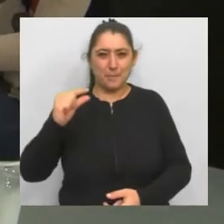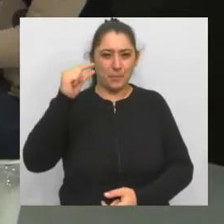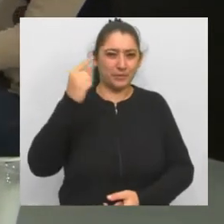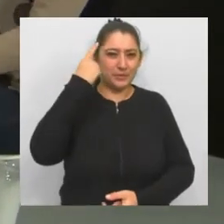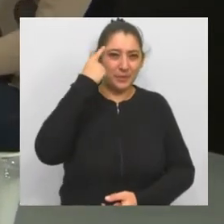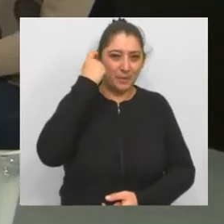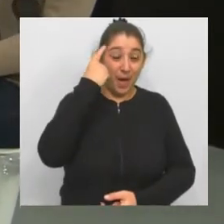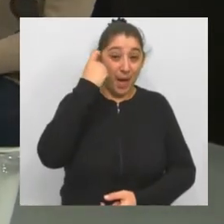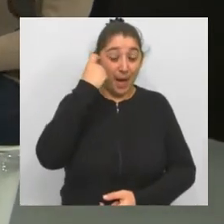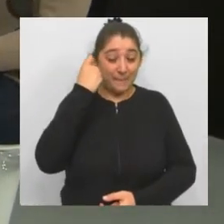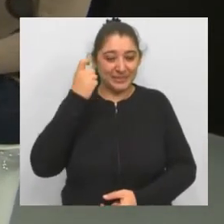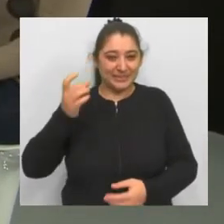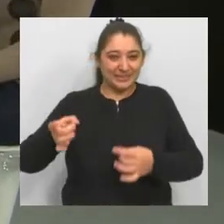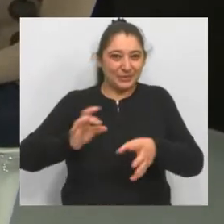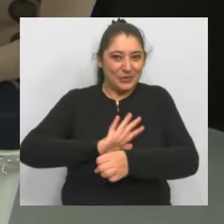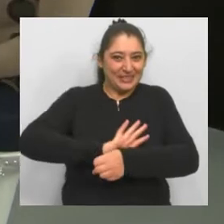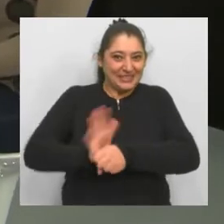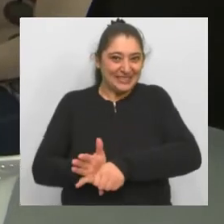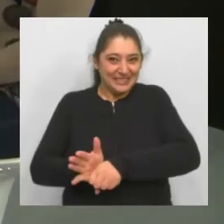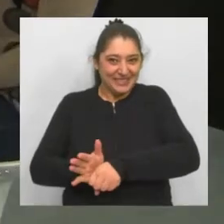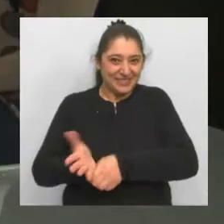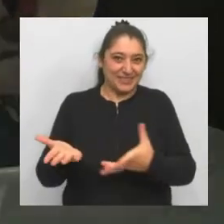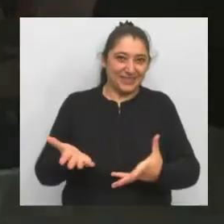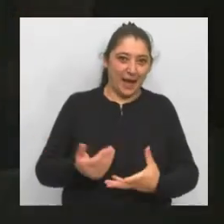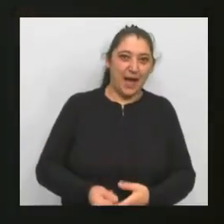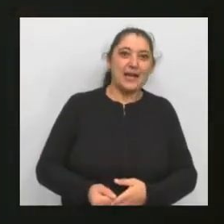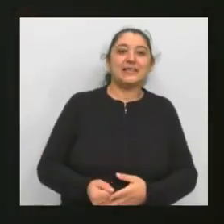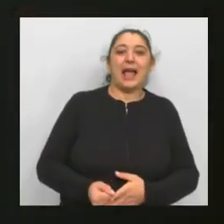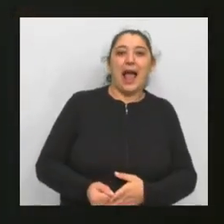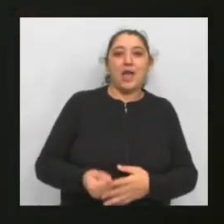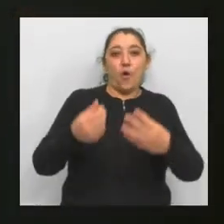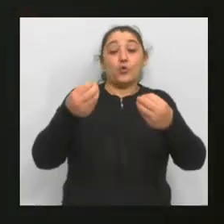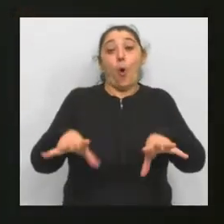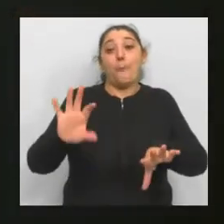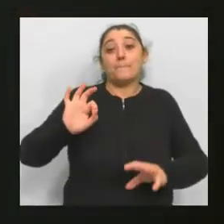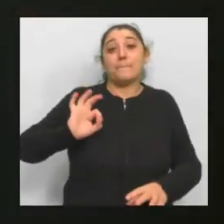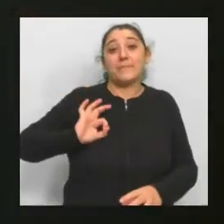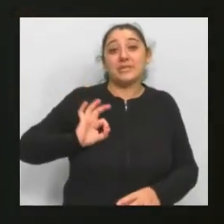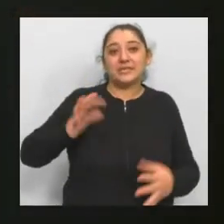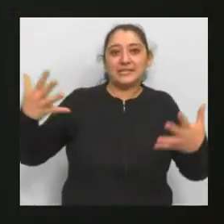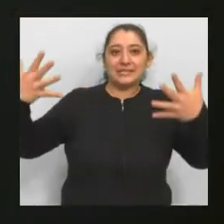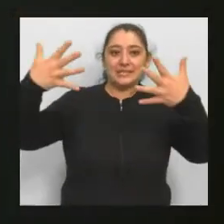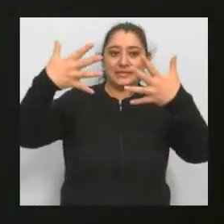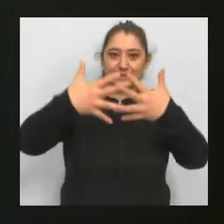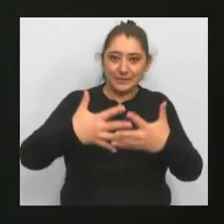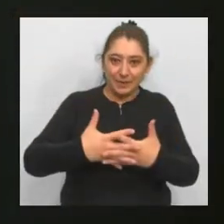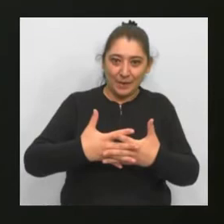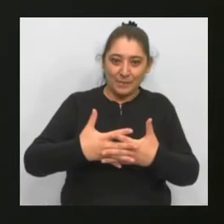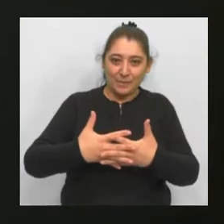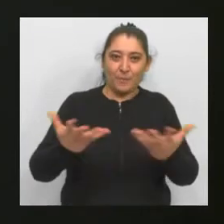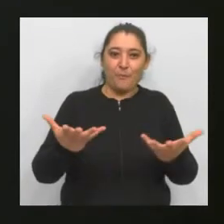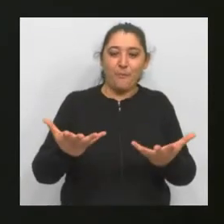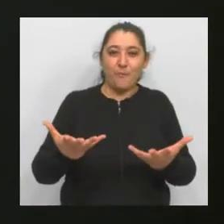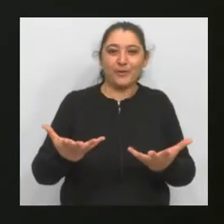arrancado el año con un montón de proyectos lindos. Habíamos hecho una planificación sobre todo por el tema de Belgrano. Y bueno,